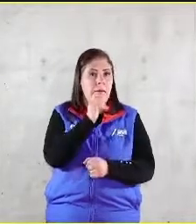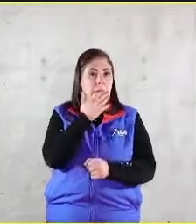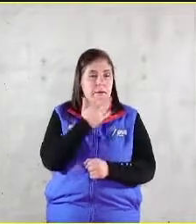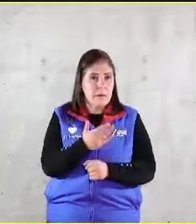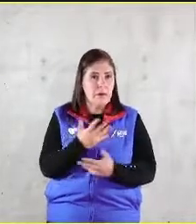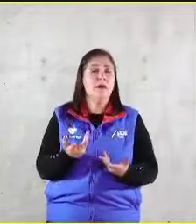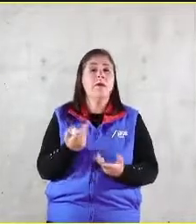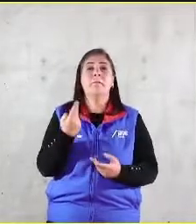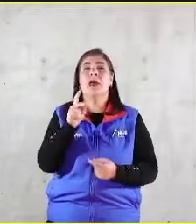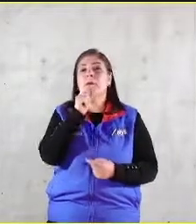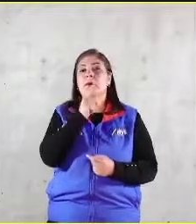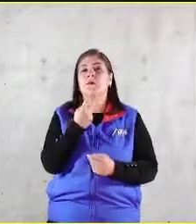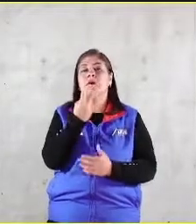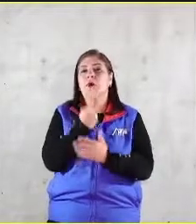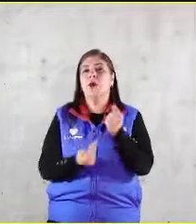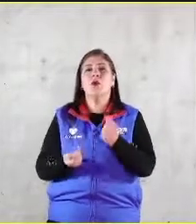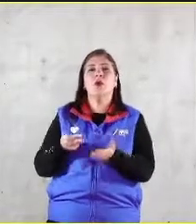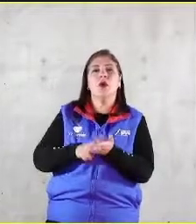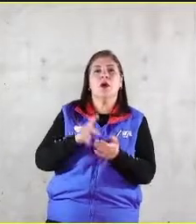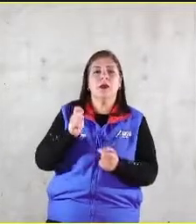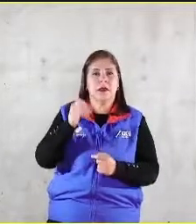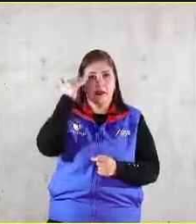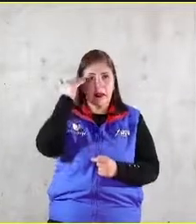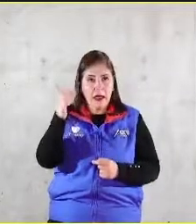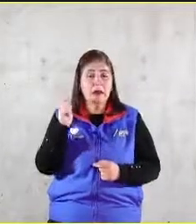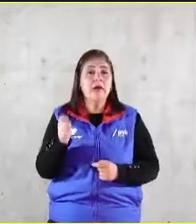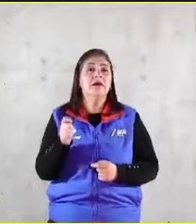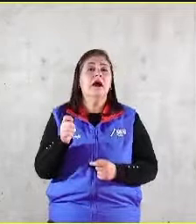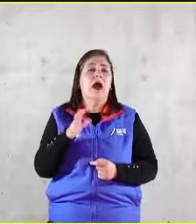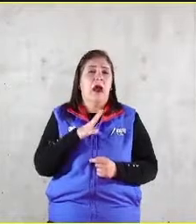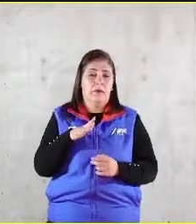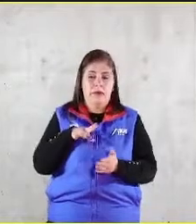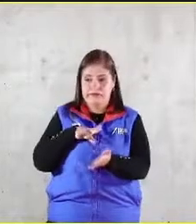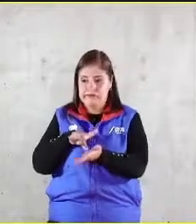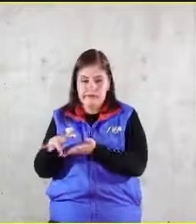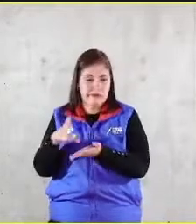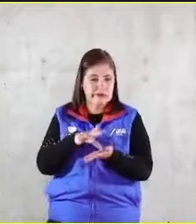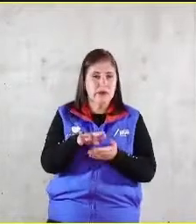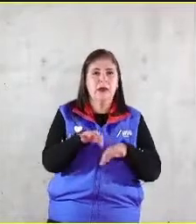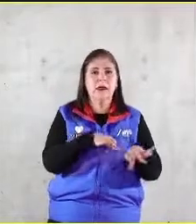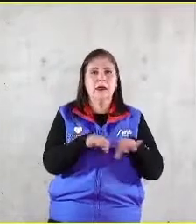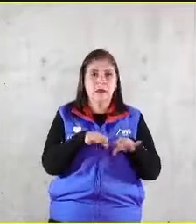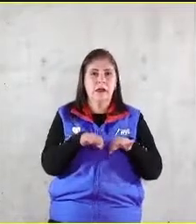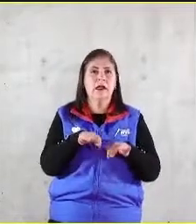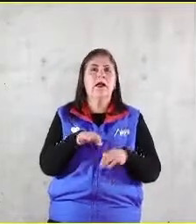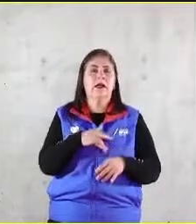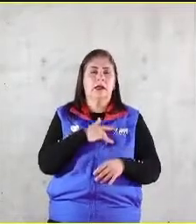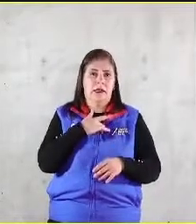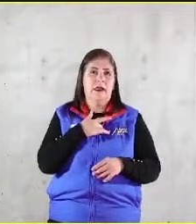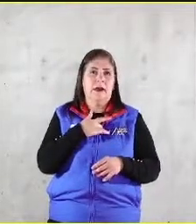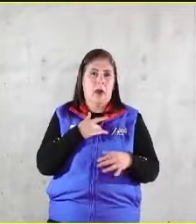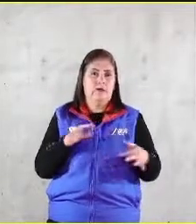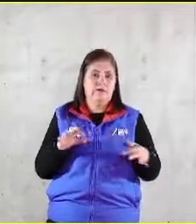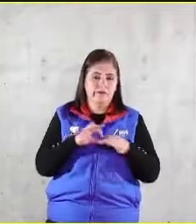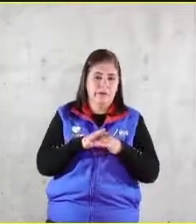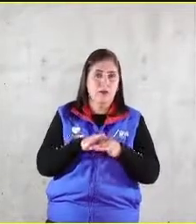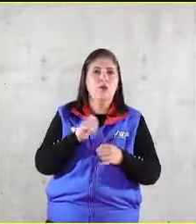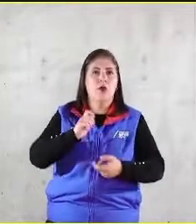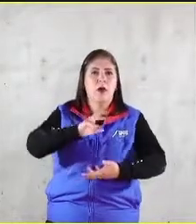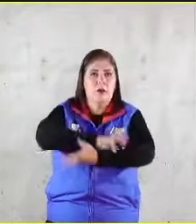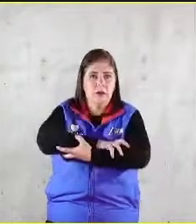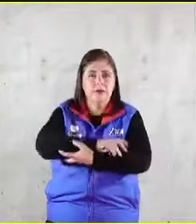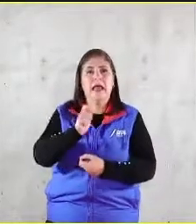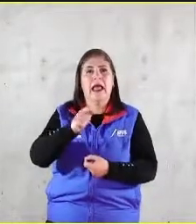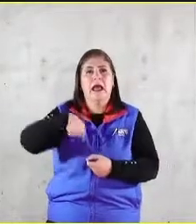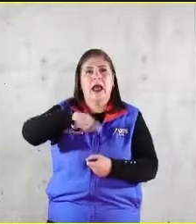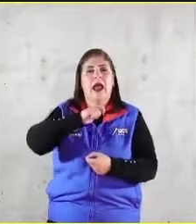pero luego al mismo tiempo asegurar que ese trabajo y esa colaboración se da en solidaridad y subsidiariedad haciéndonos cargo unos de